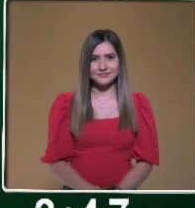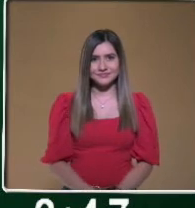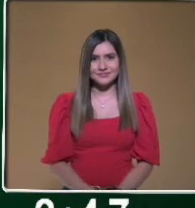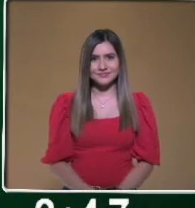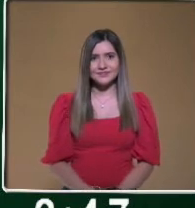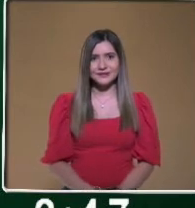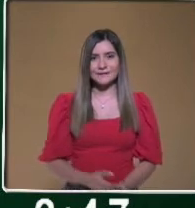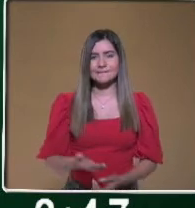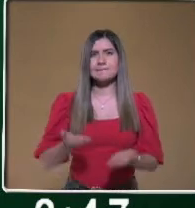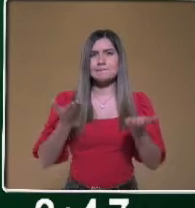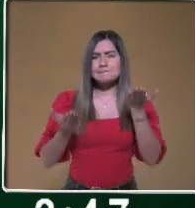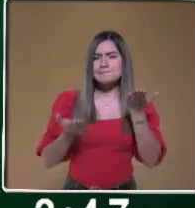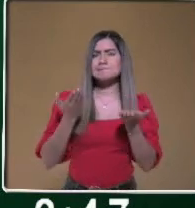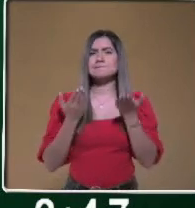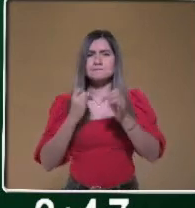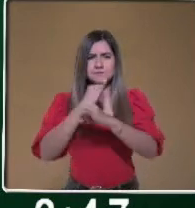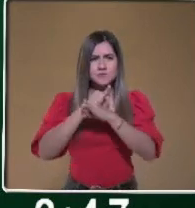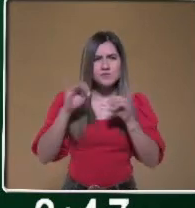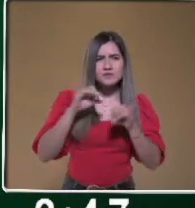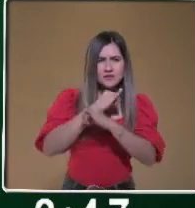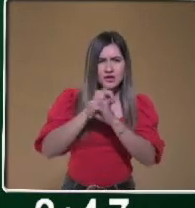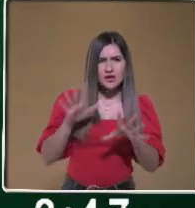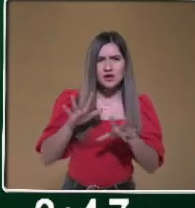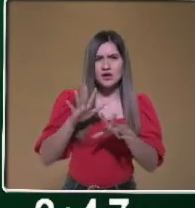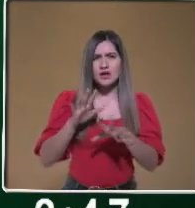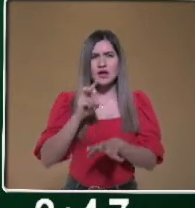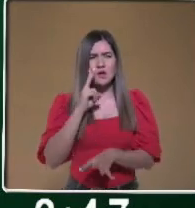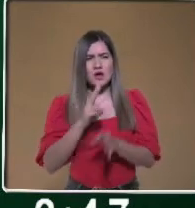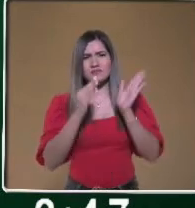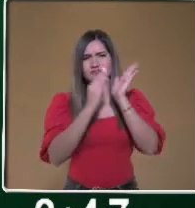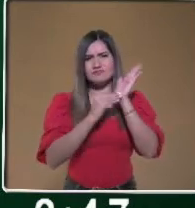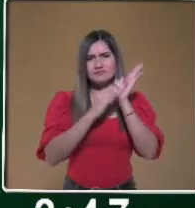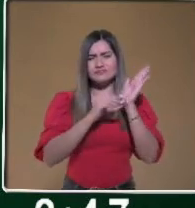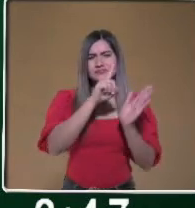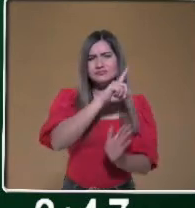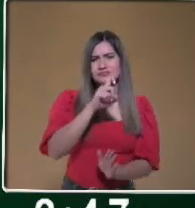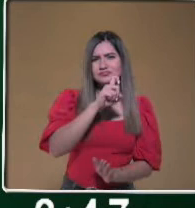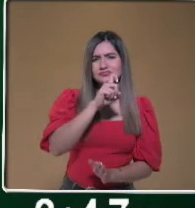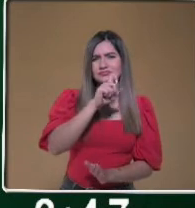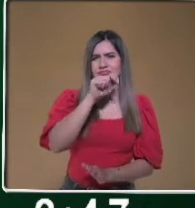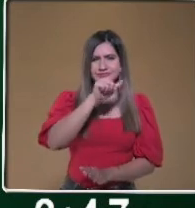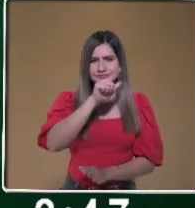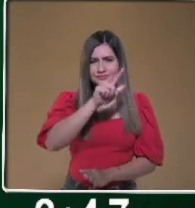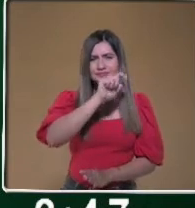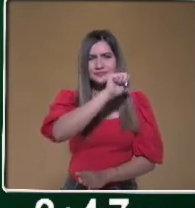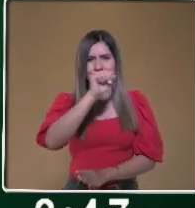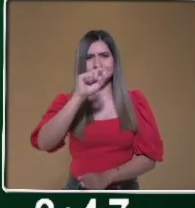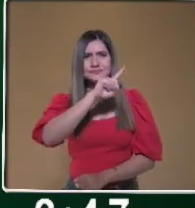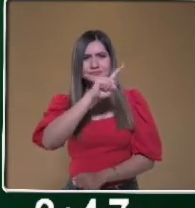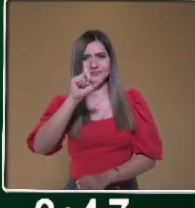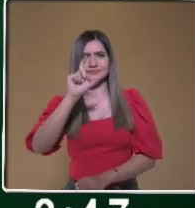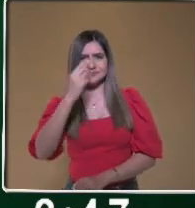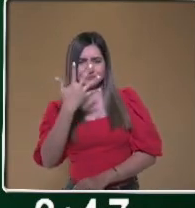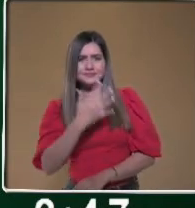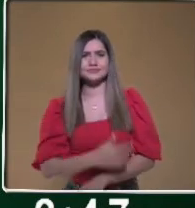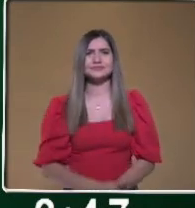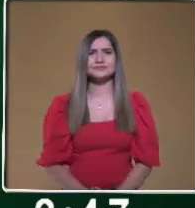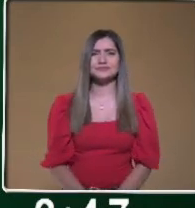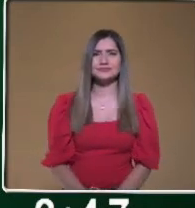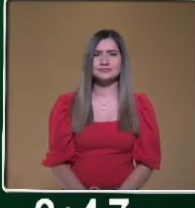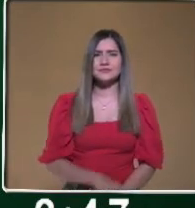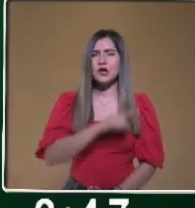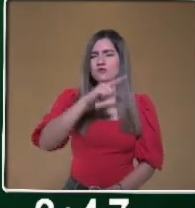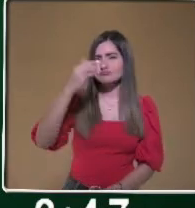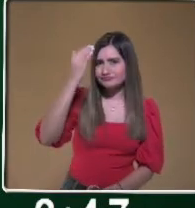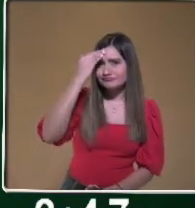la información la podemos complementar con el libro de texto, páginas 117 a la 125. Lo que tú